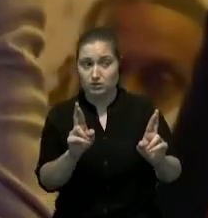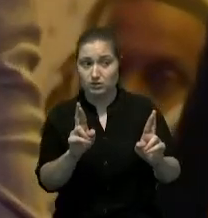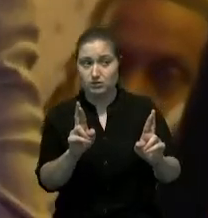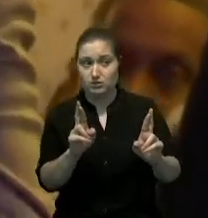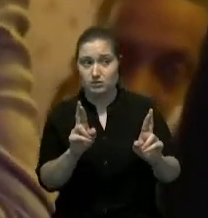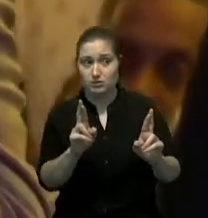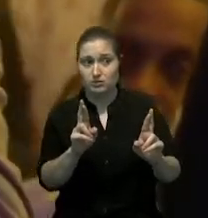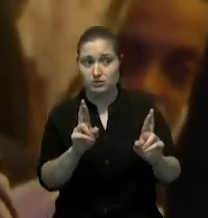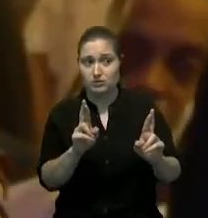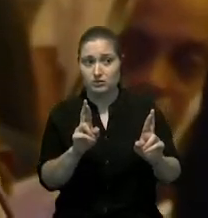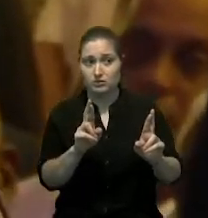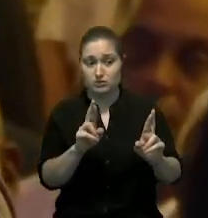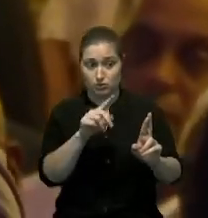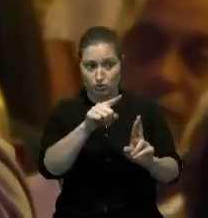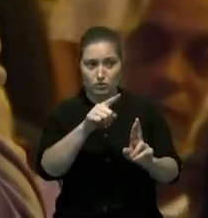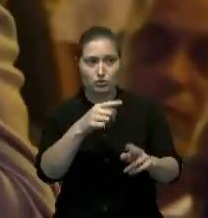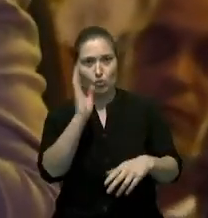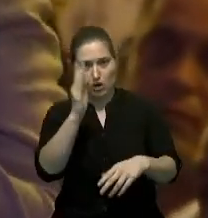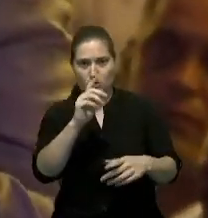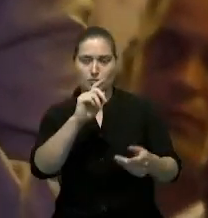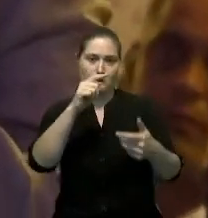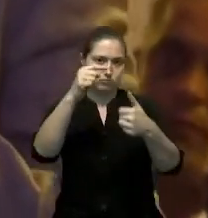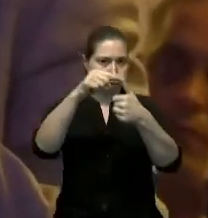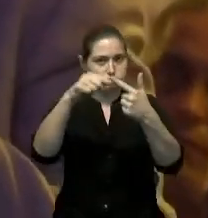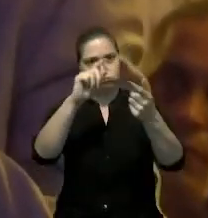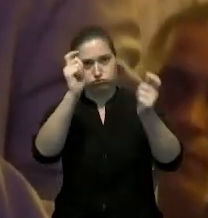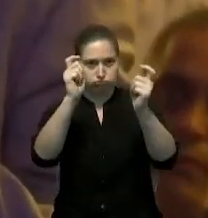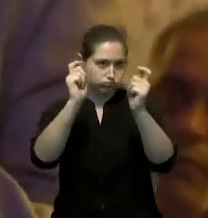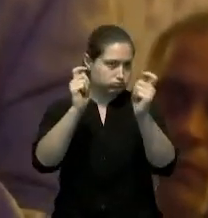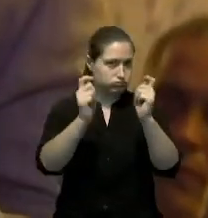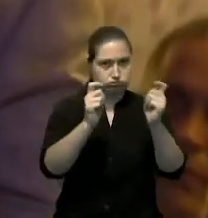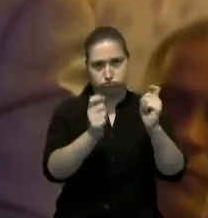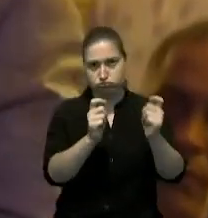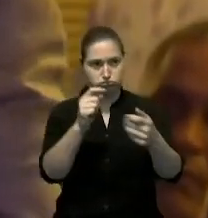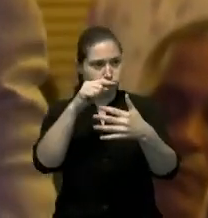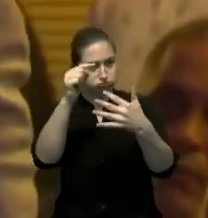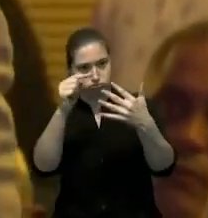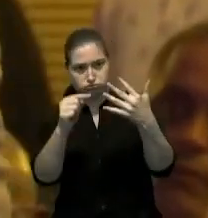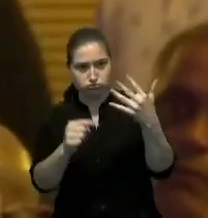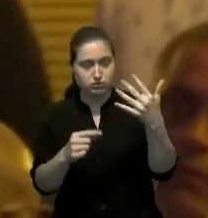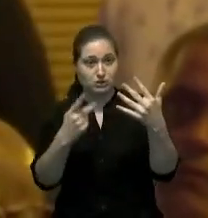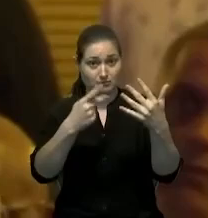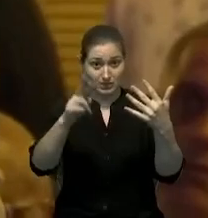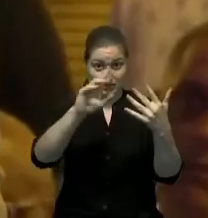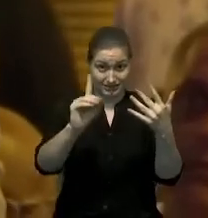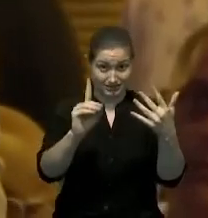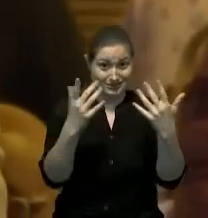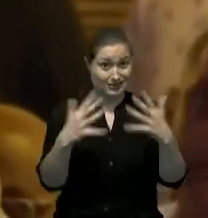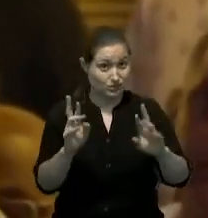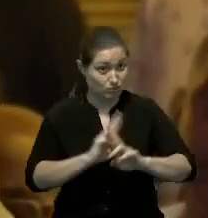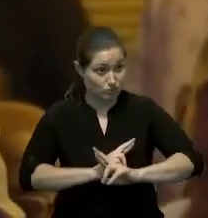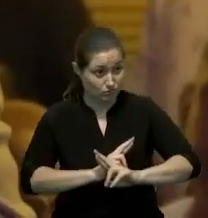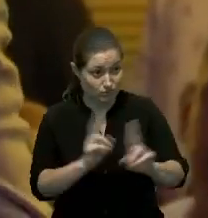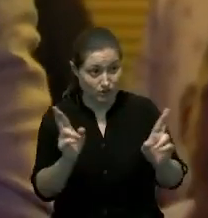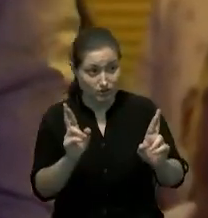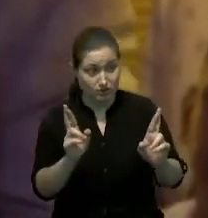todas las reformas que usted va a hacer para ese ciclón batatero que viene el PRM está listo para enfrentarlo si fuese necesario gracias